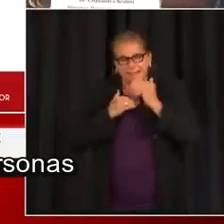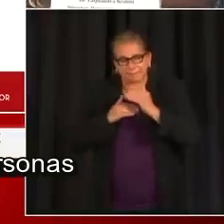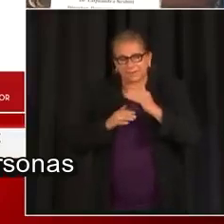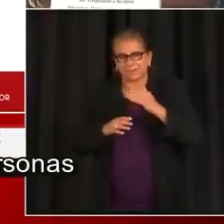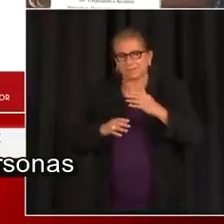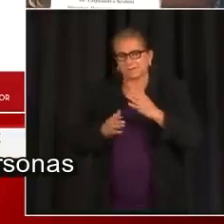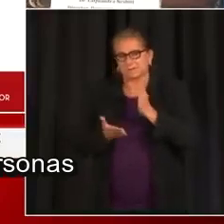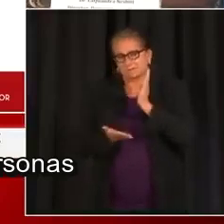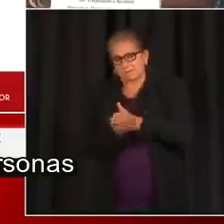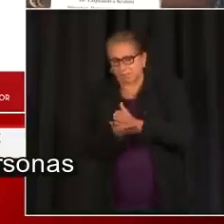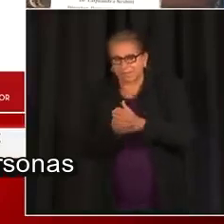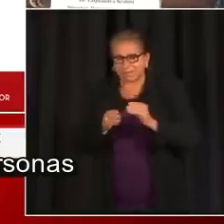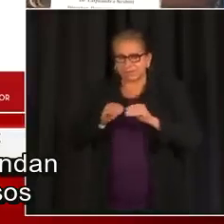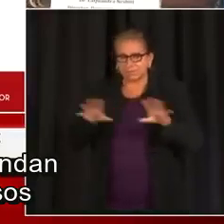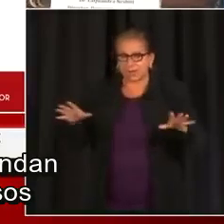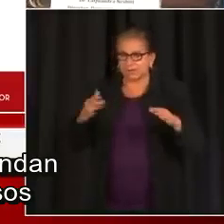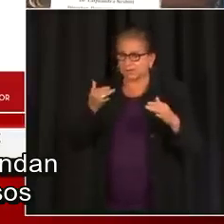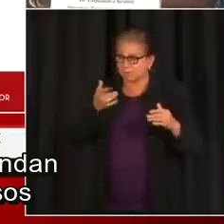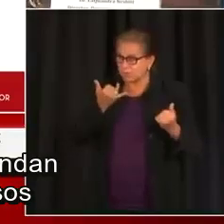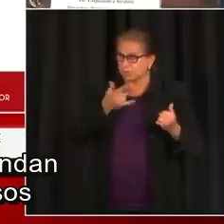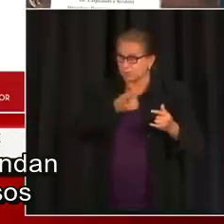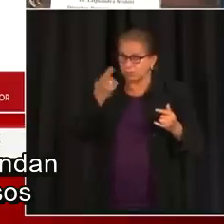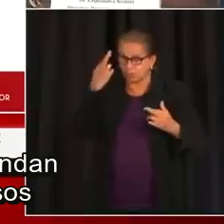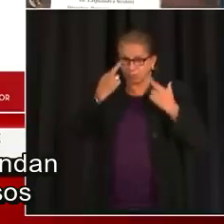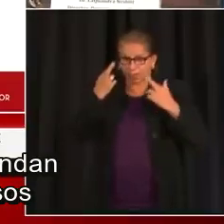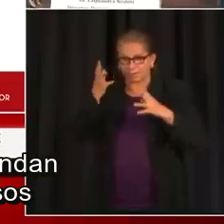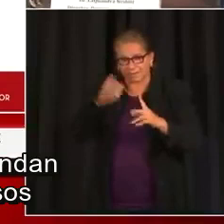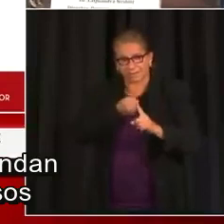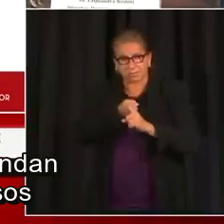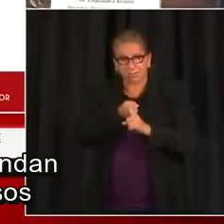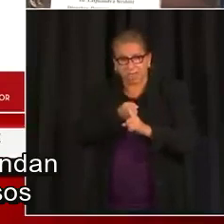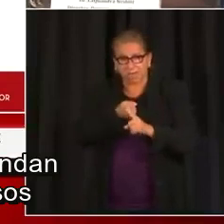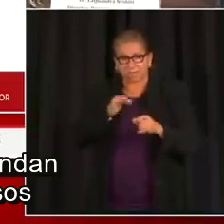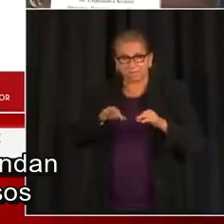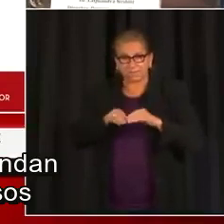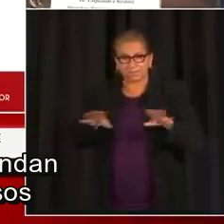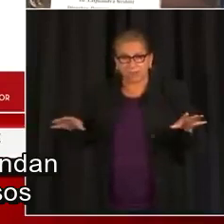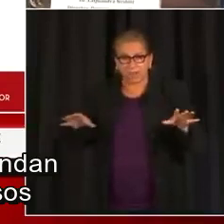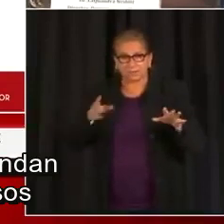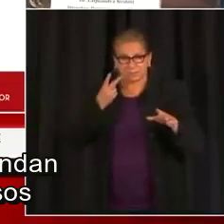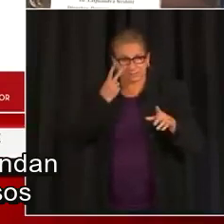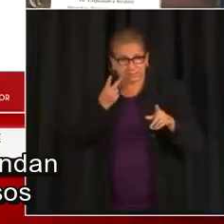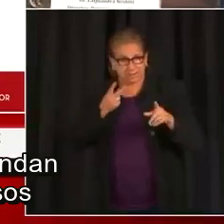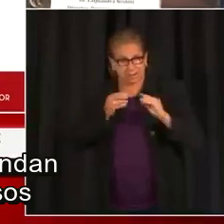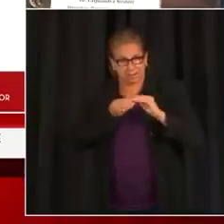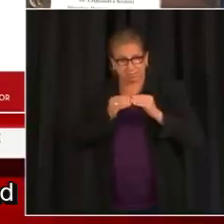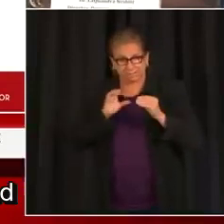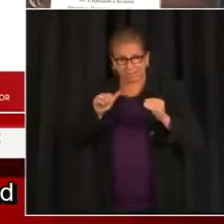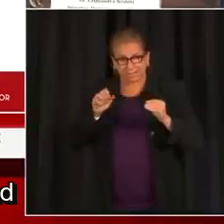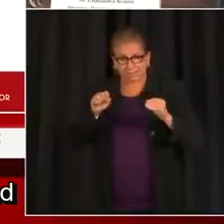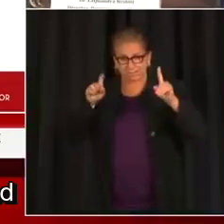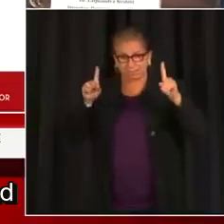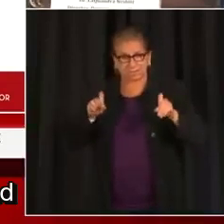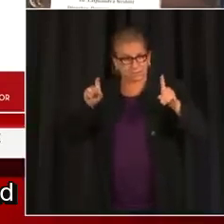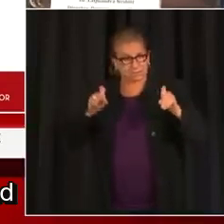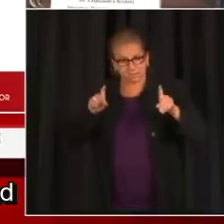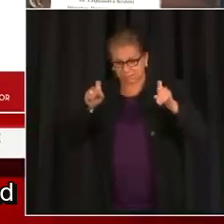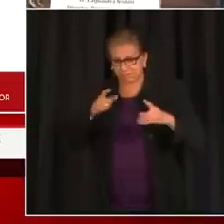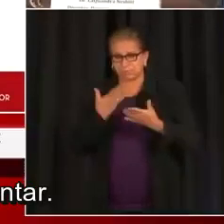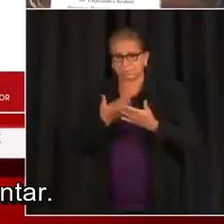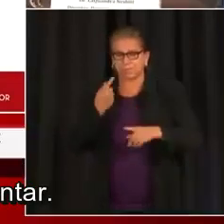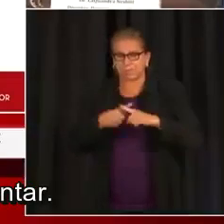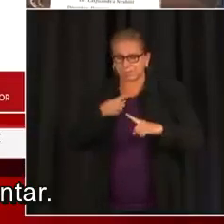de 10 personas en esas actividades sociales. Queremos que los jóvenes entiendan el impacto de esta tasa de casos en nuestra tasa de